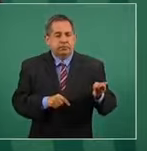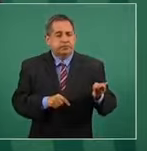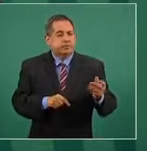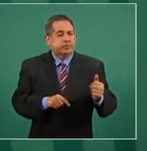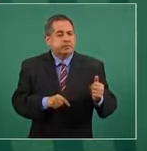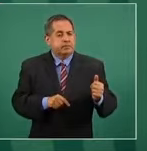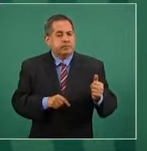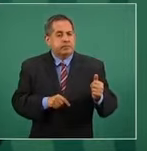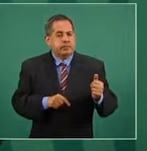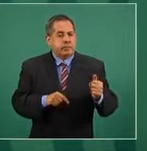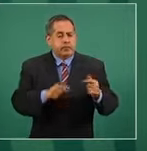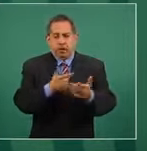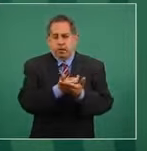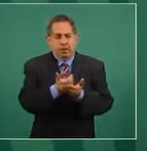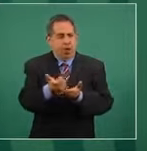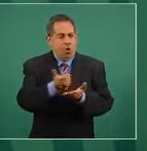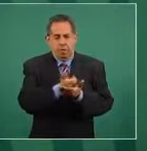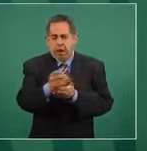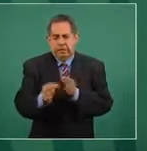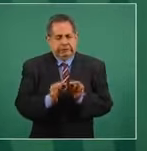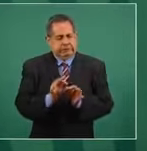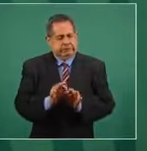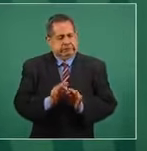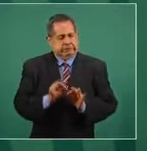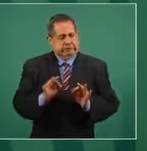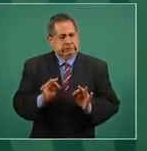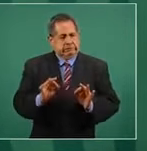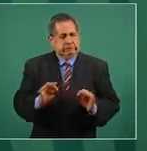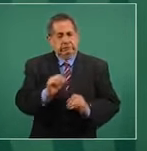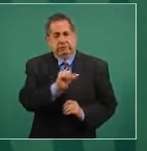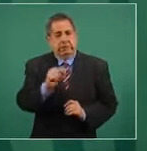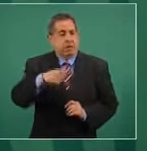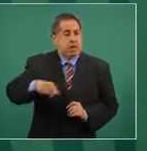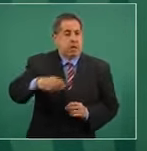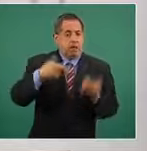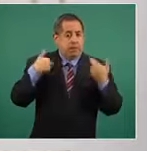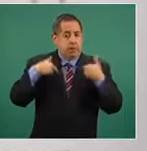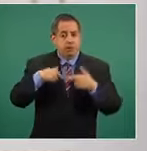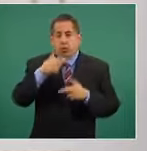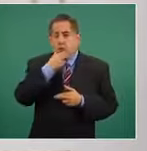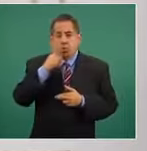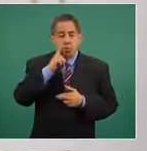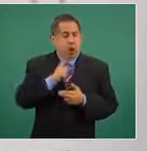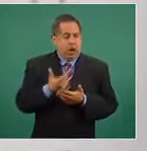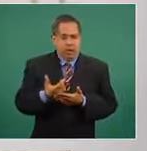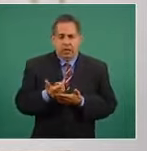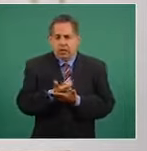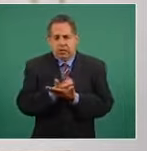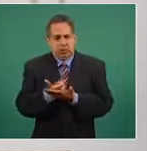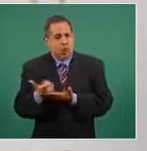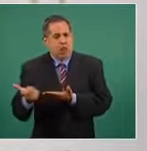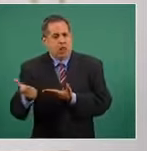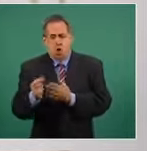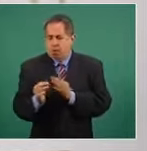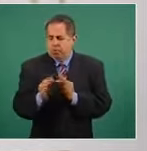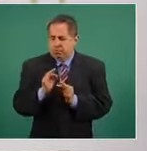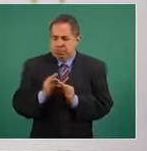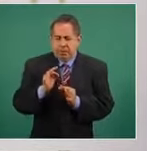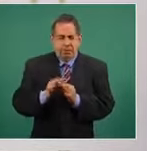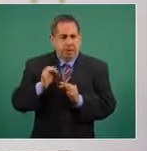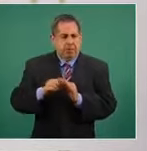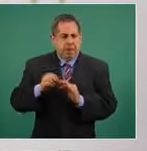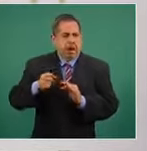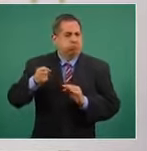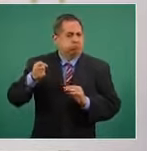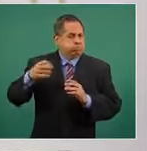laborales y salariales, las maestras y los maestros siguen manteniendo su salario y